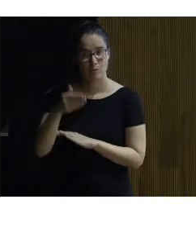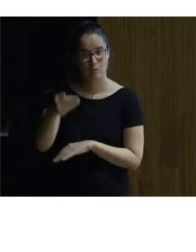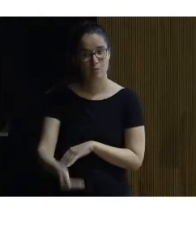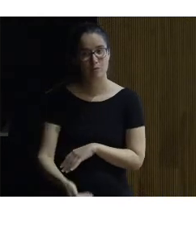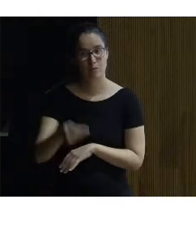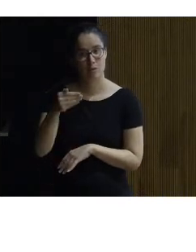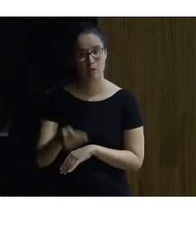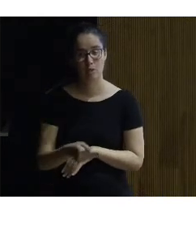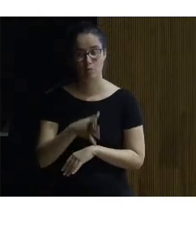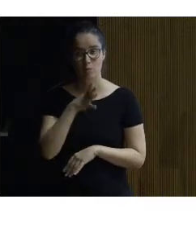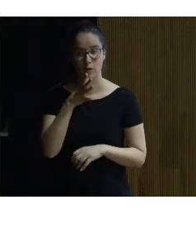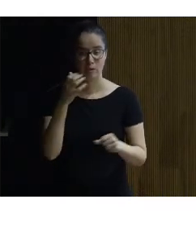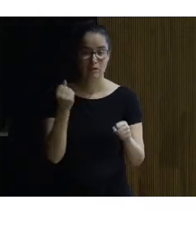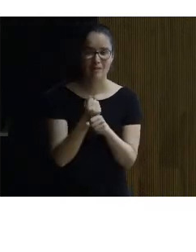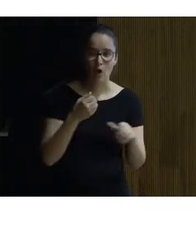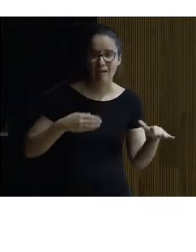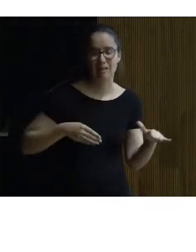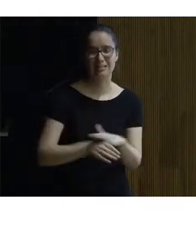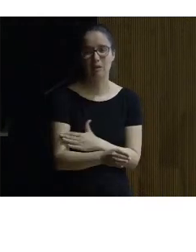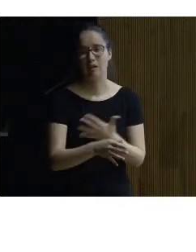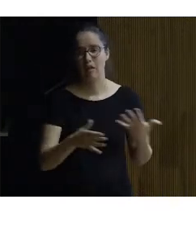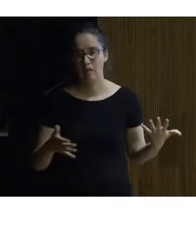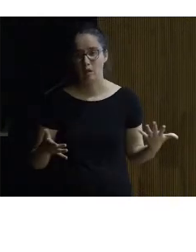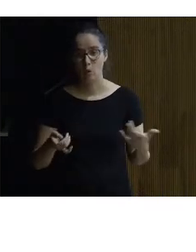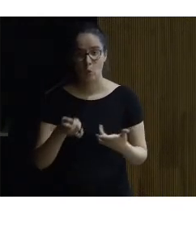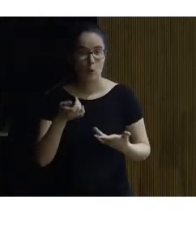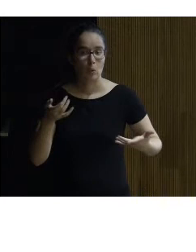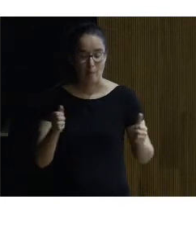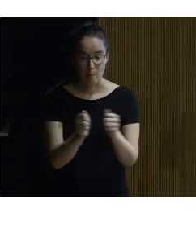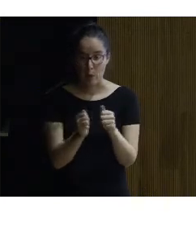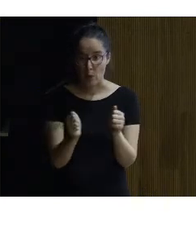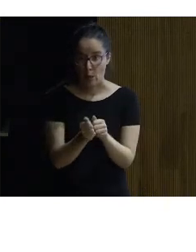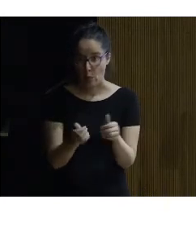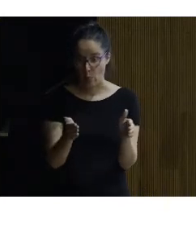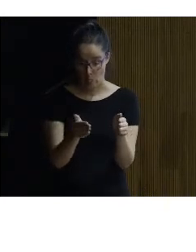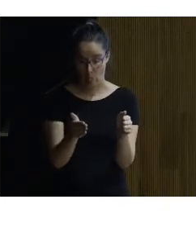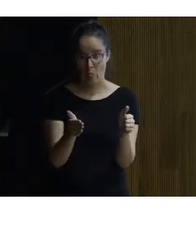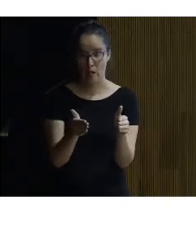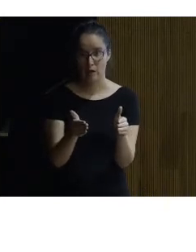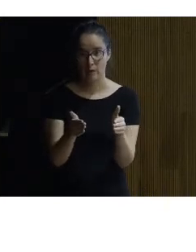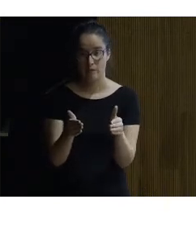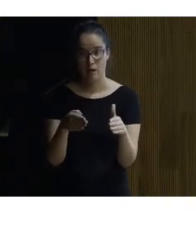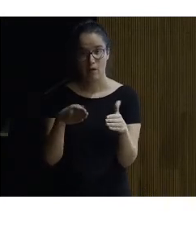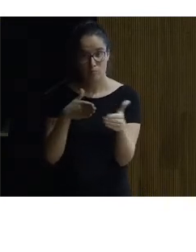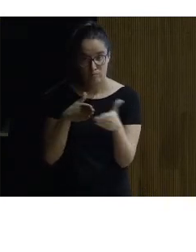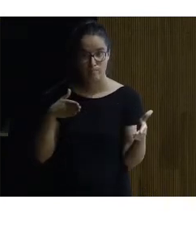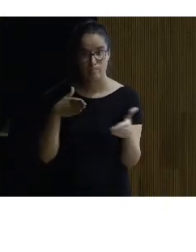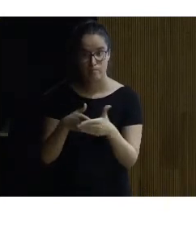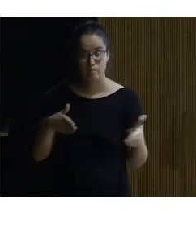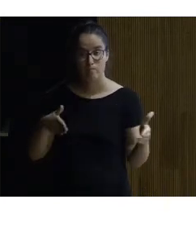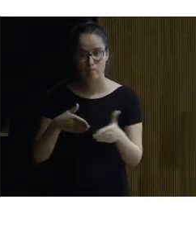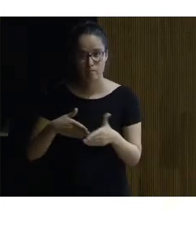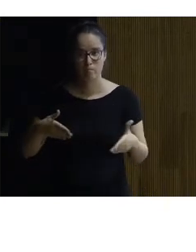no sólo hemos siempre los trabajos de accesibilidad son delincuentes sino una pequeña piedra que interrumpía el acceso pues